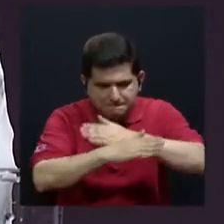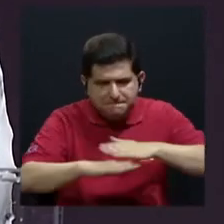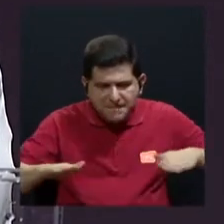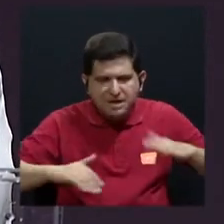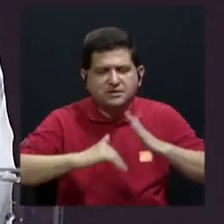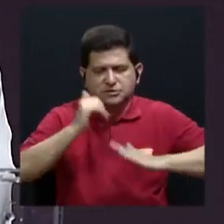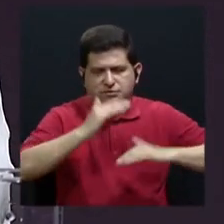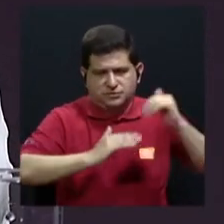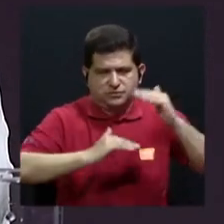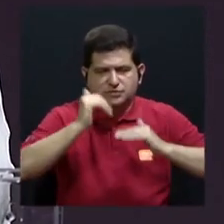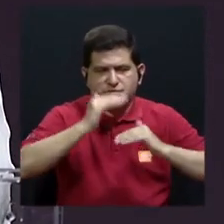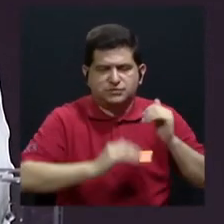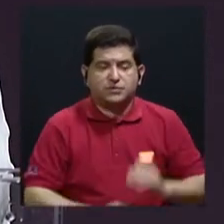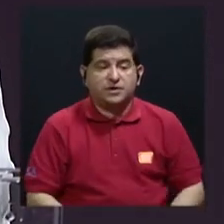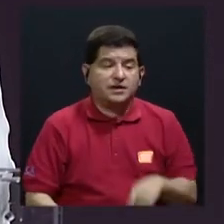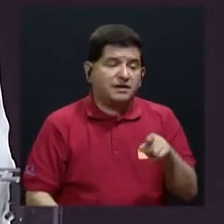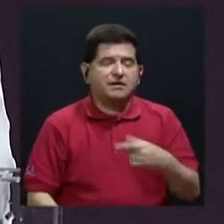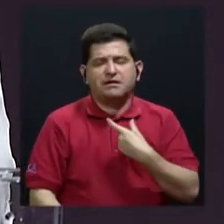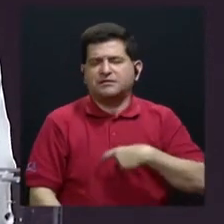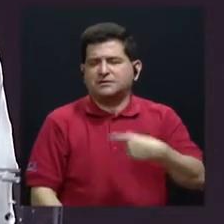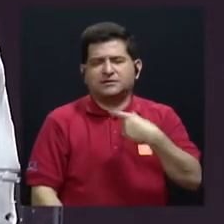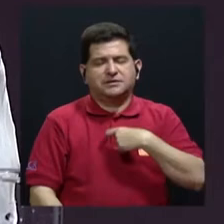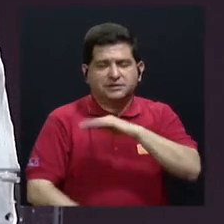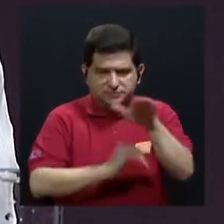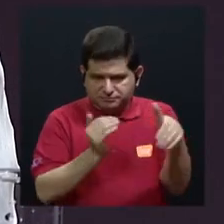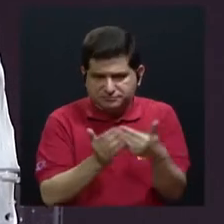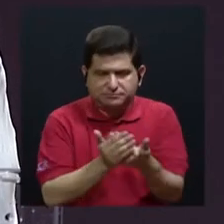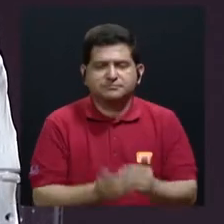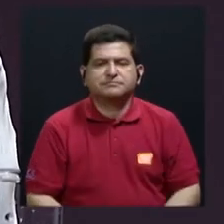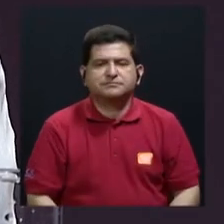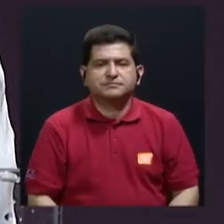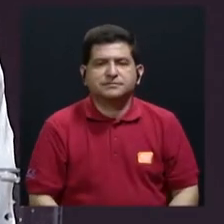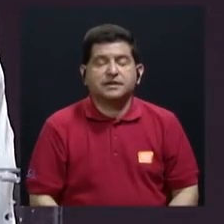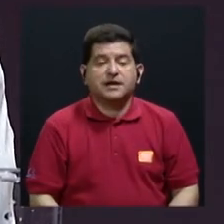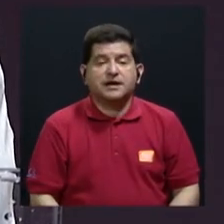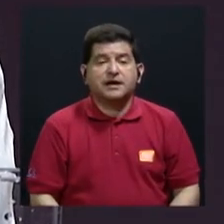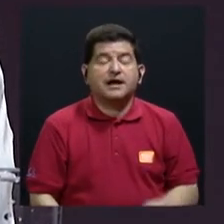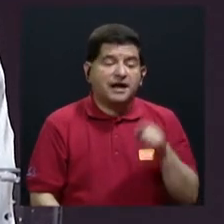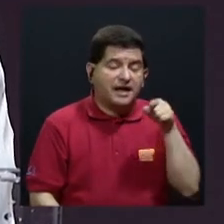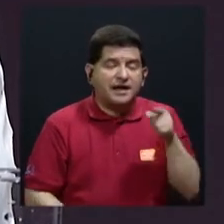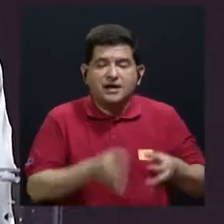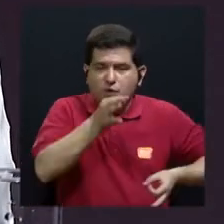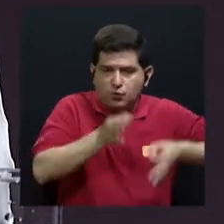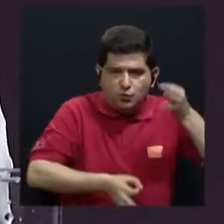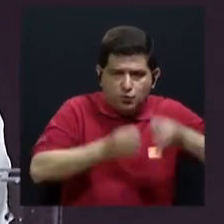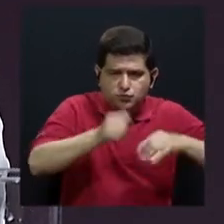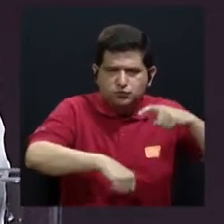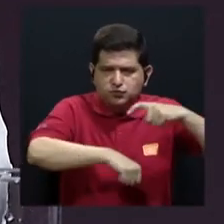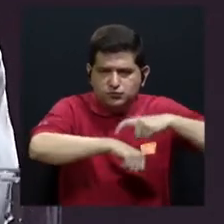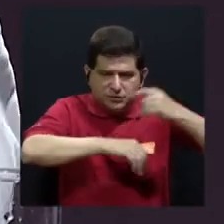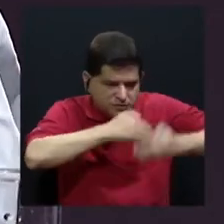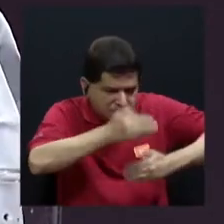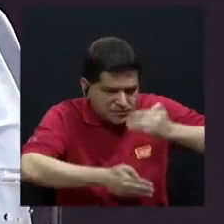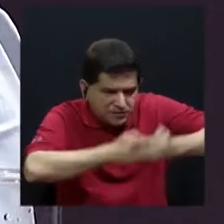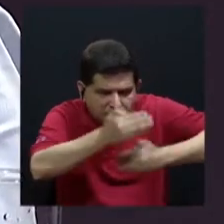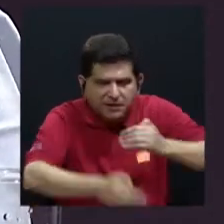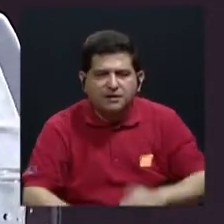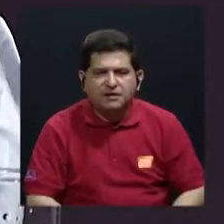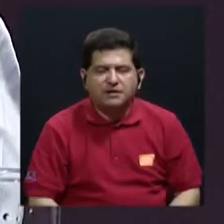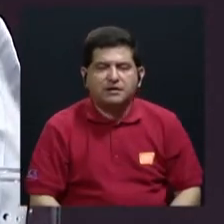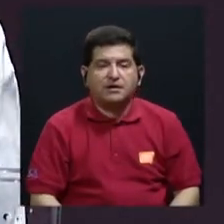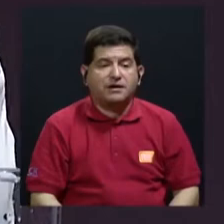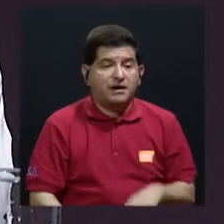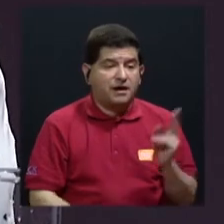Que ha sido tan anhelada. Es en el marco de la justicia transicional que se llevan a cabo